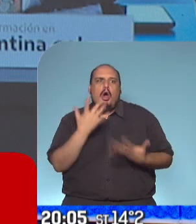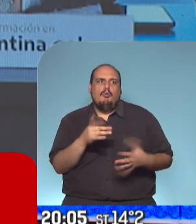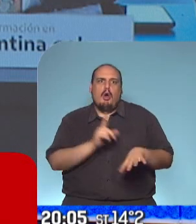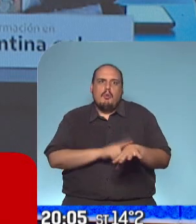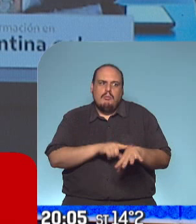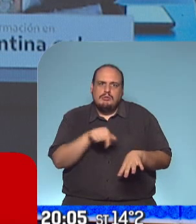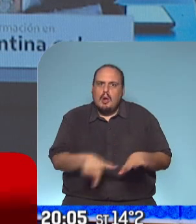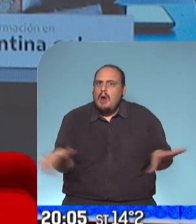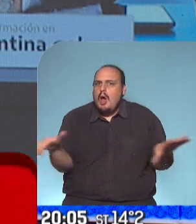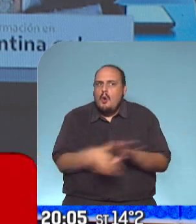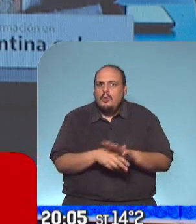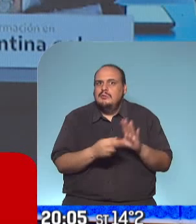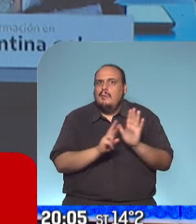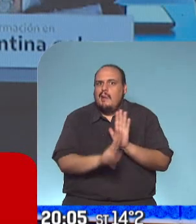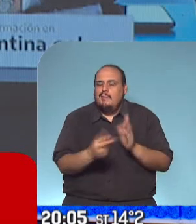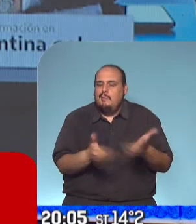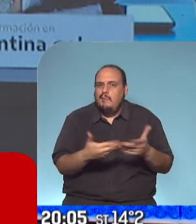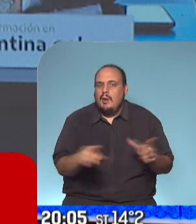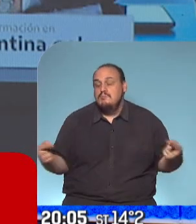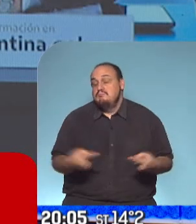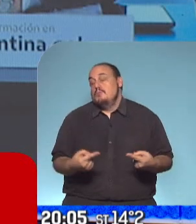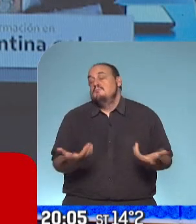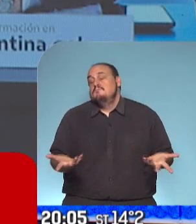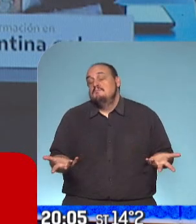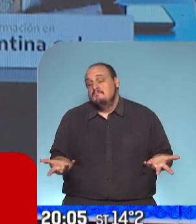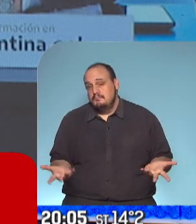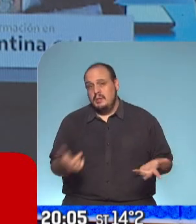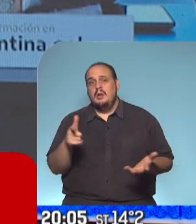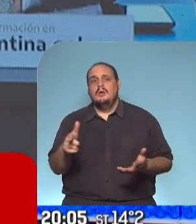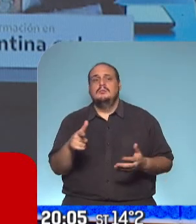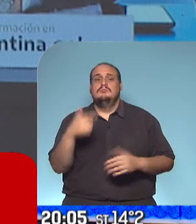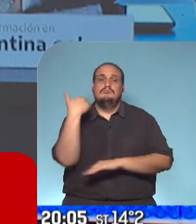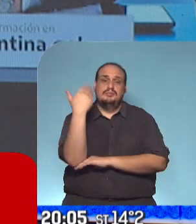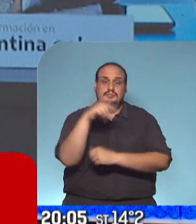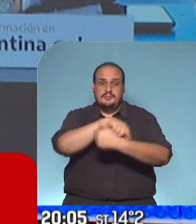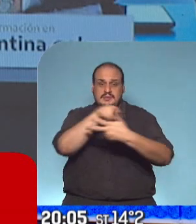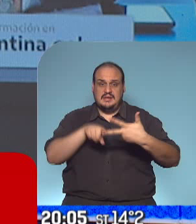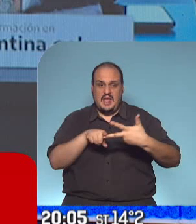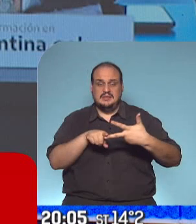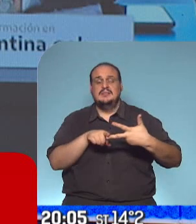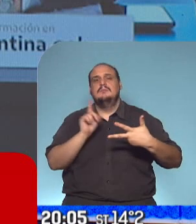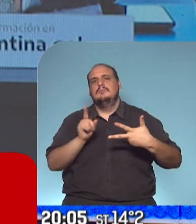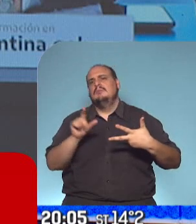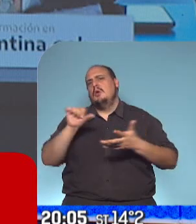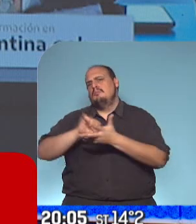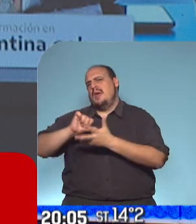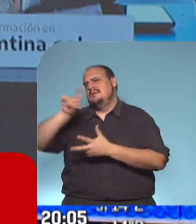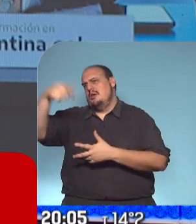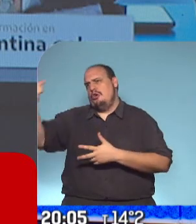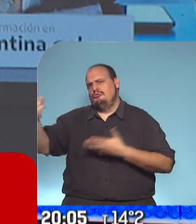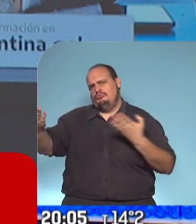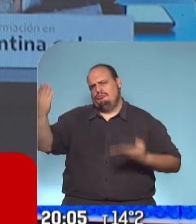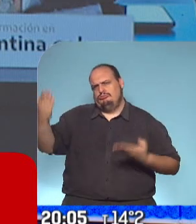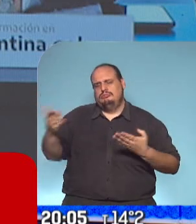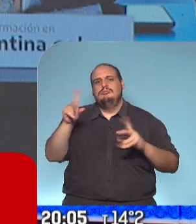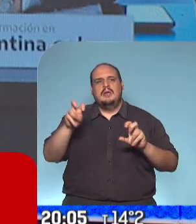no es el mejor para empezar a abrir, pero lo que quedó claro en los tres discursos y a la vista de lo que sucedió en otros países es esta